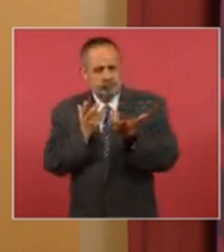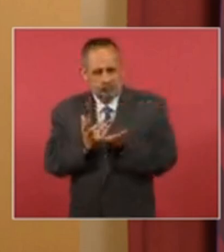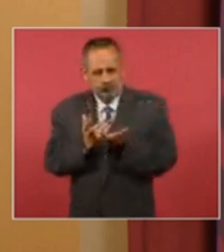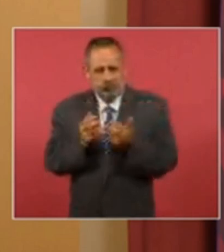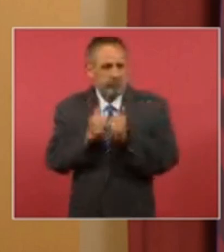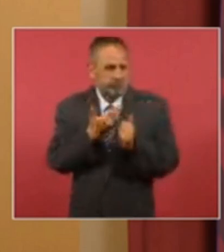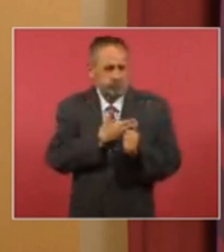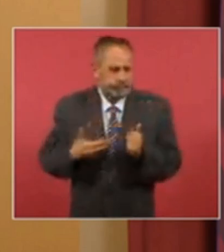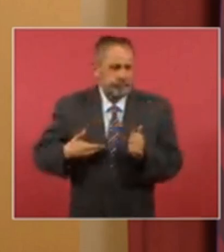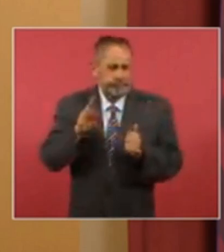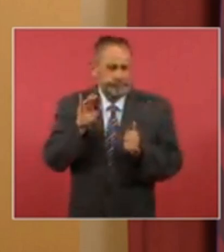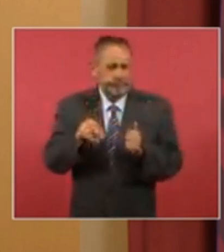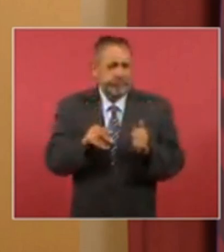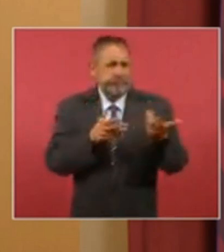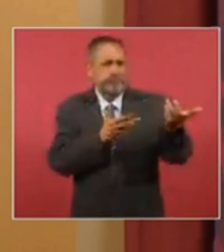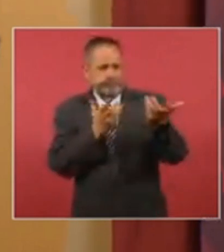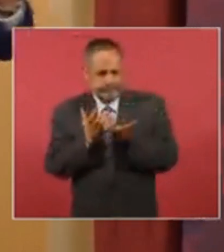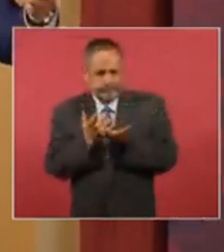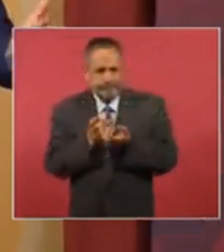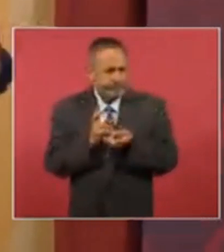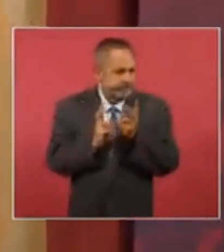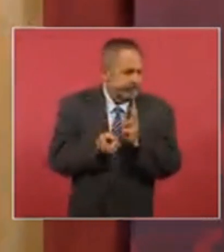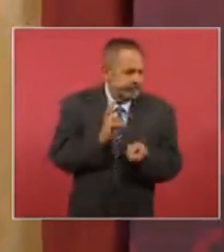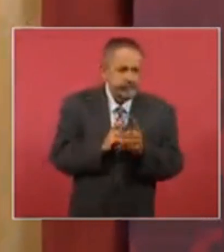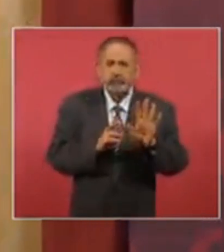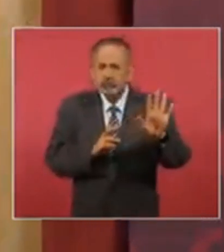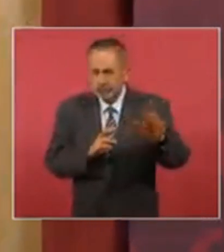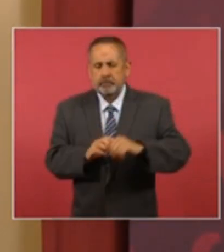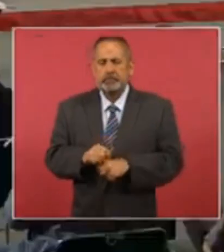presidente de Bahia de que bueno a ver no llega el fentanilo